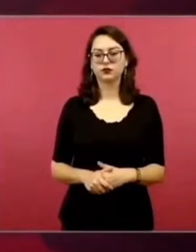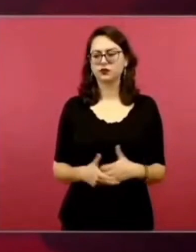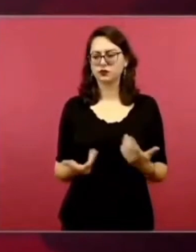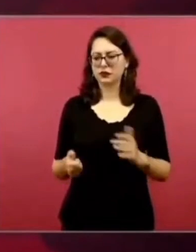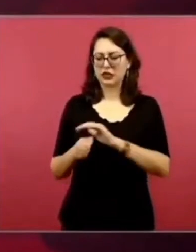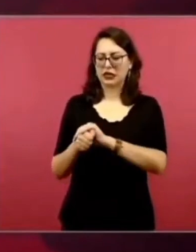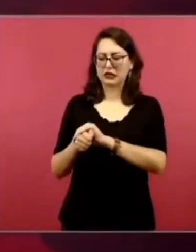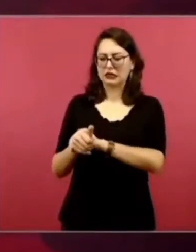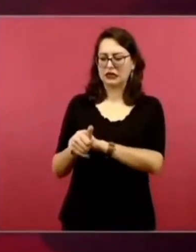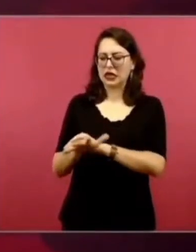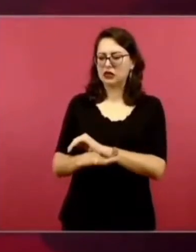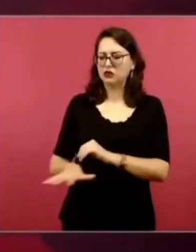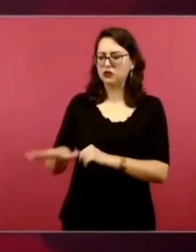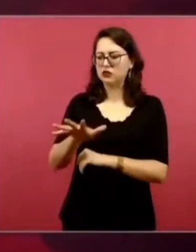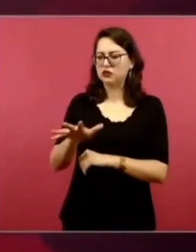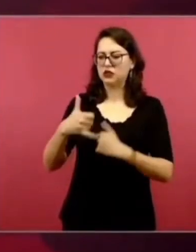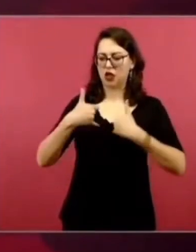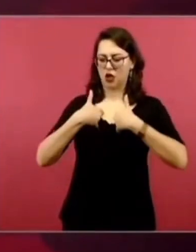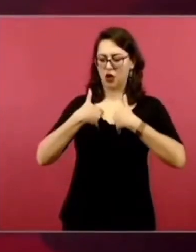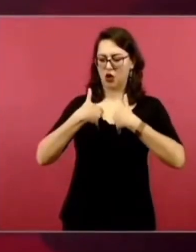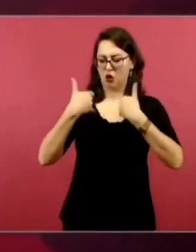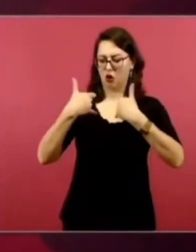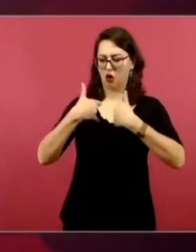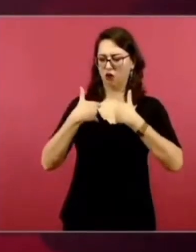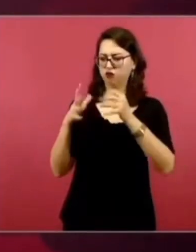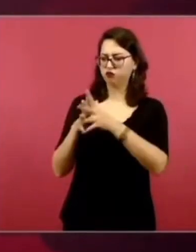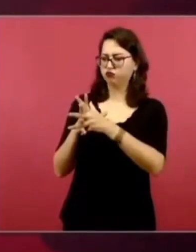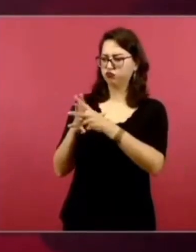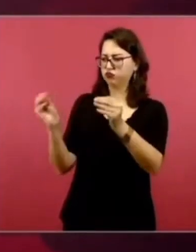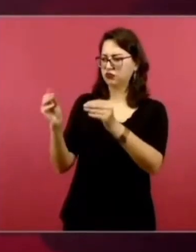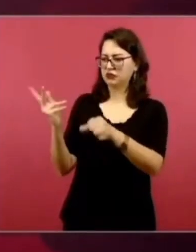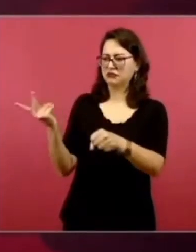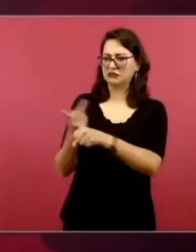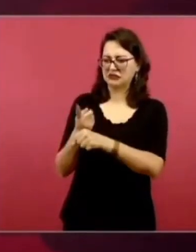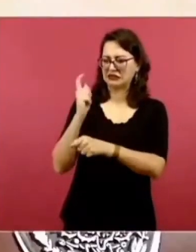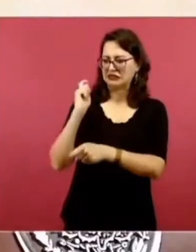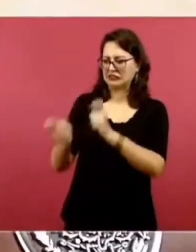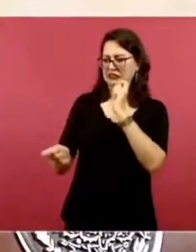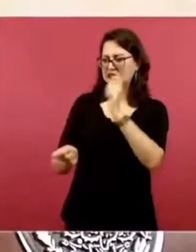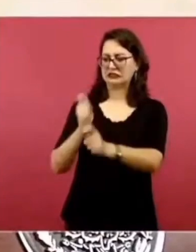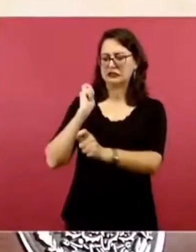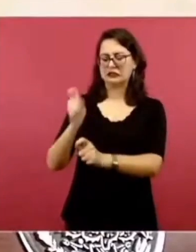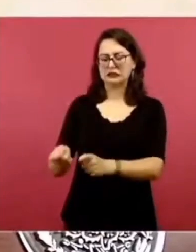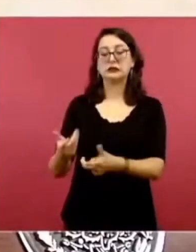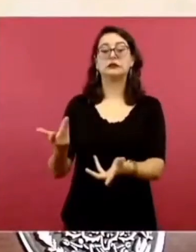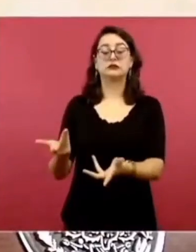sucedió con los jóvenes de Ayotzinapa. Se ha ido avanzando